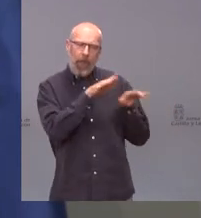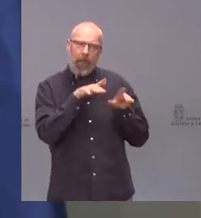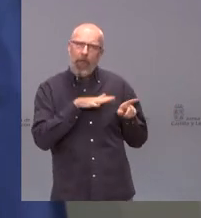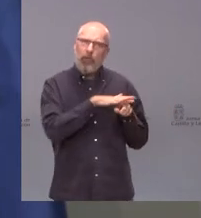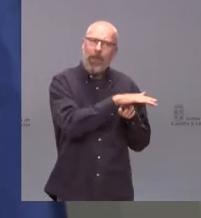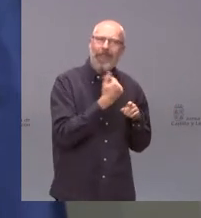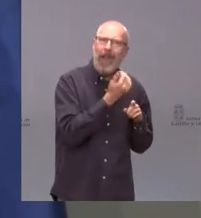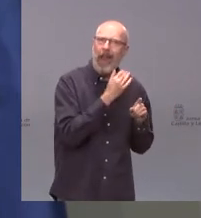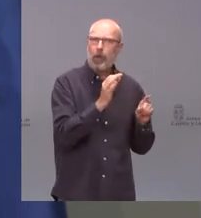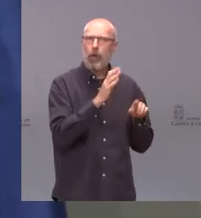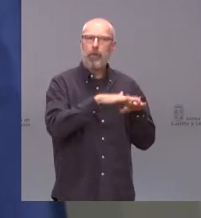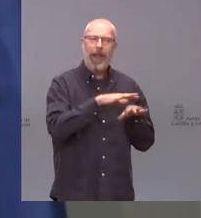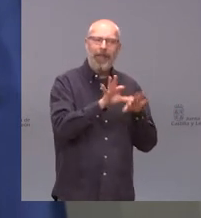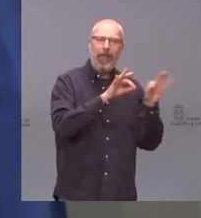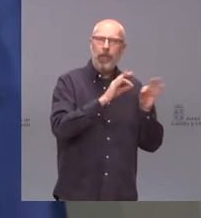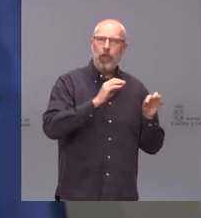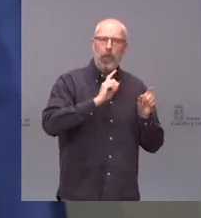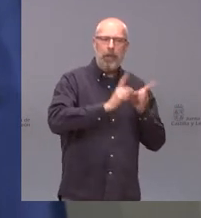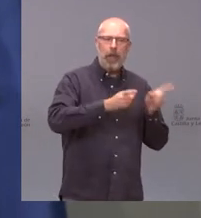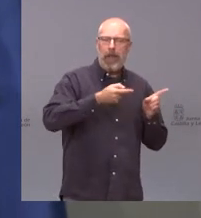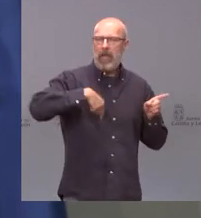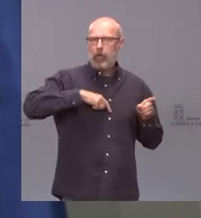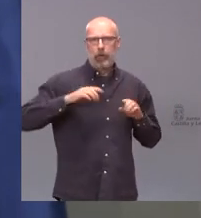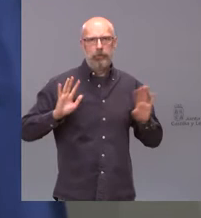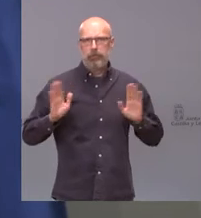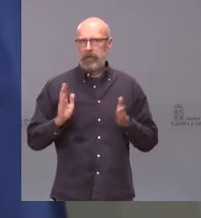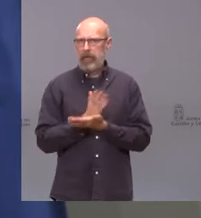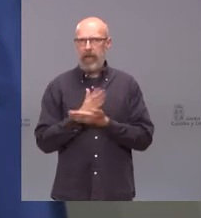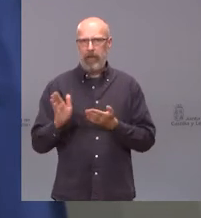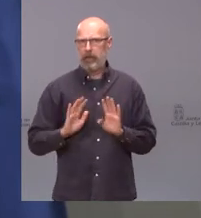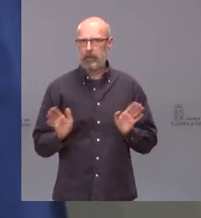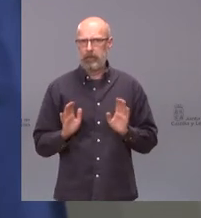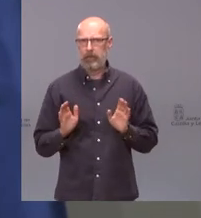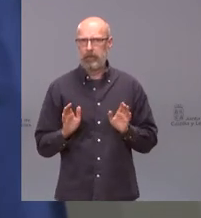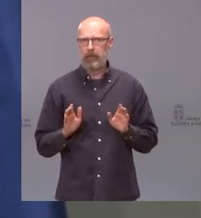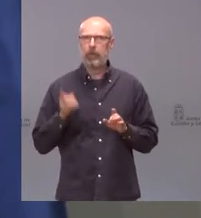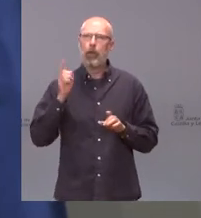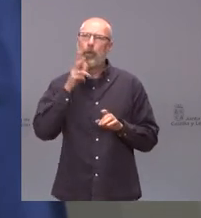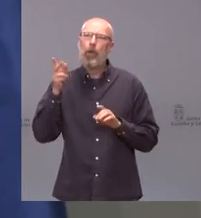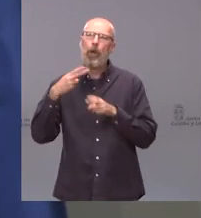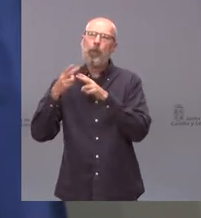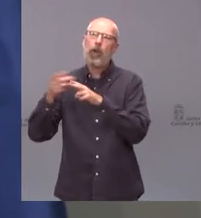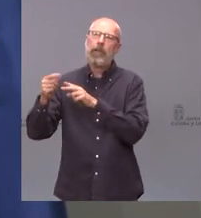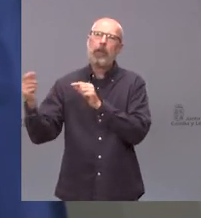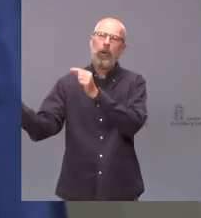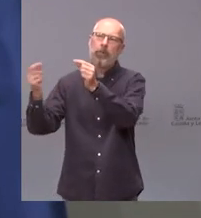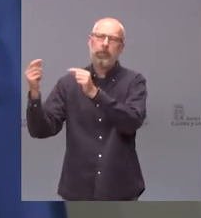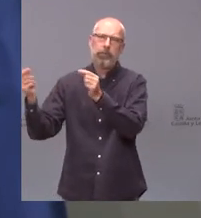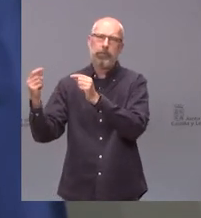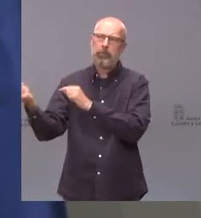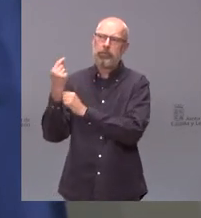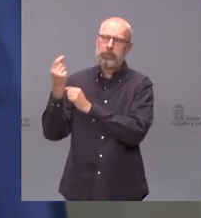jurados para evitar una polémica política. Los jurados son